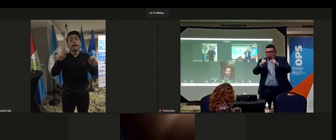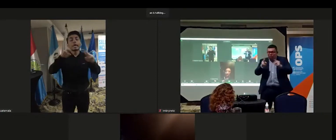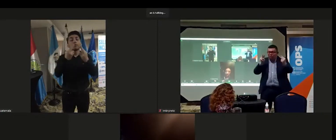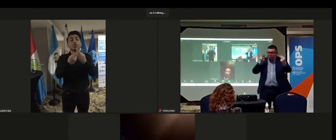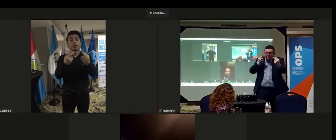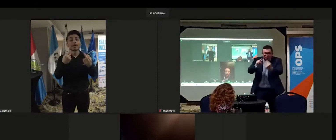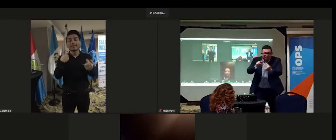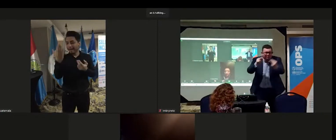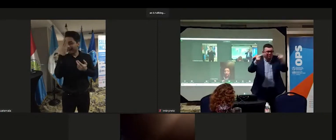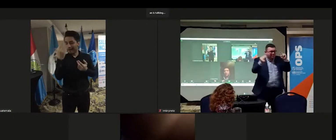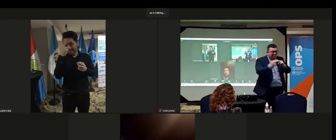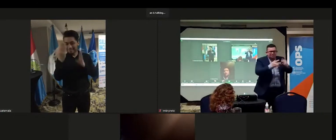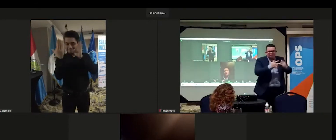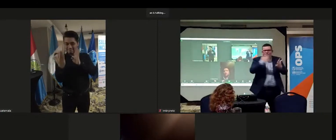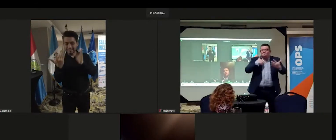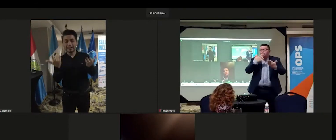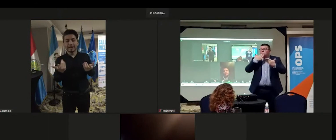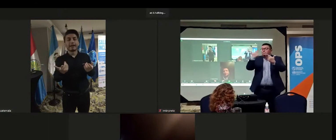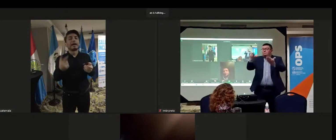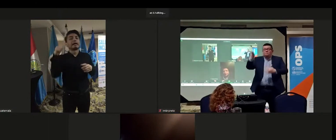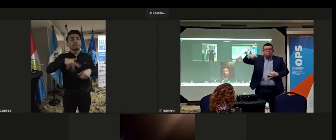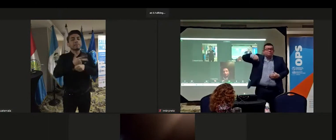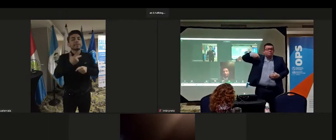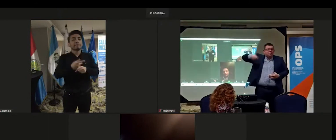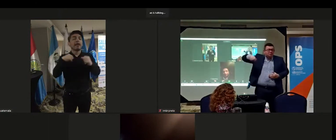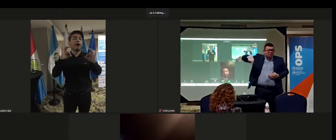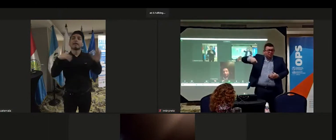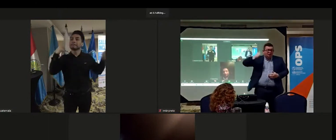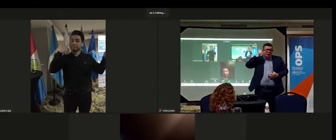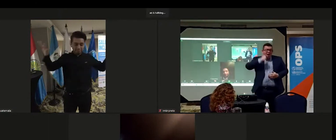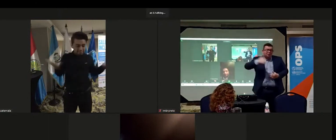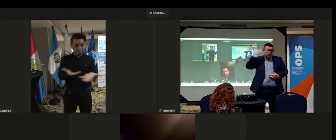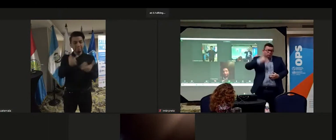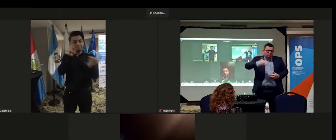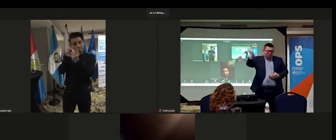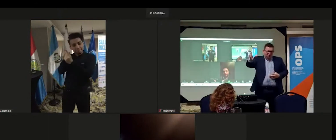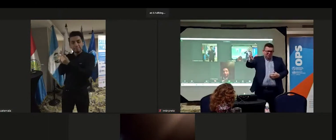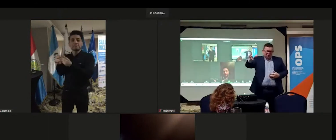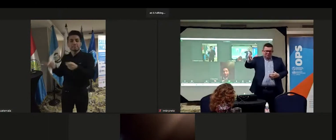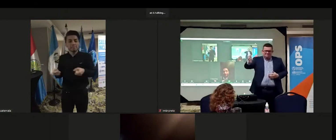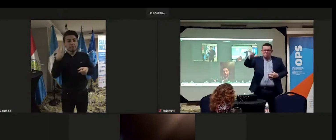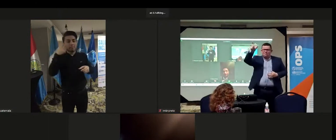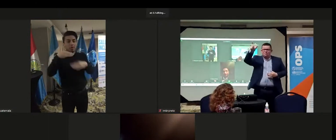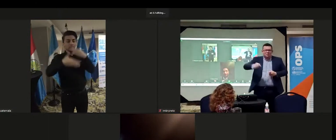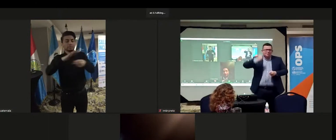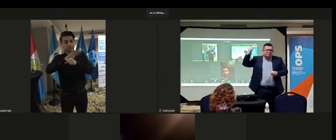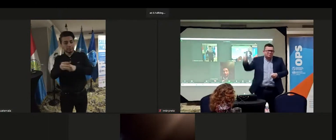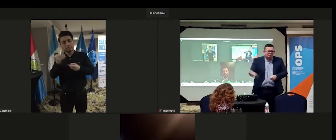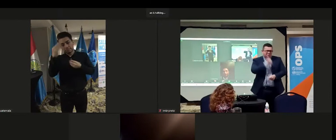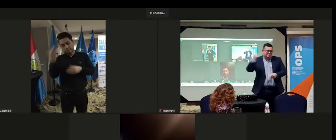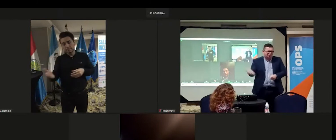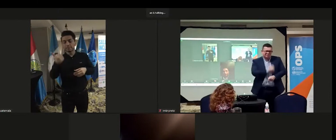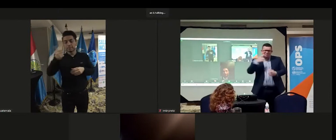creo que Guatemala nos dio la oportunidad de vernos nuevamente luego de la pandemia. Agradezco a la presidenta Ana Lucía Arellano,